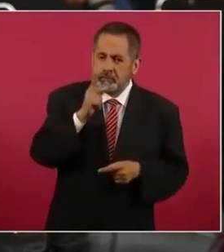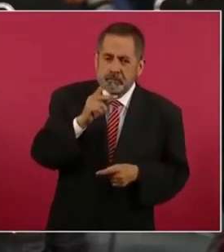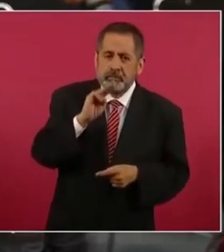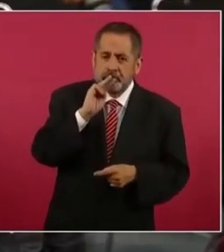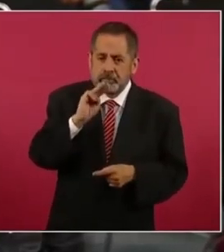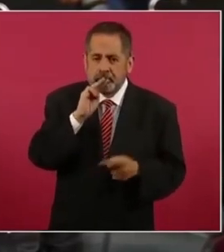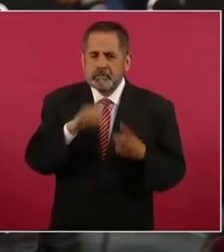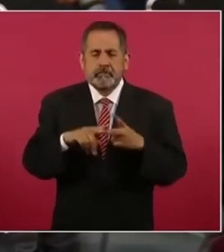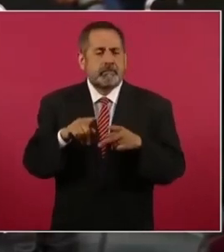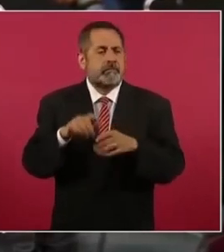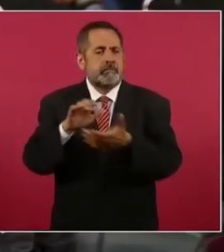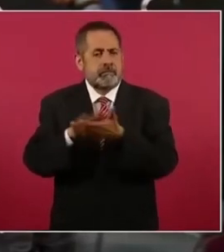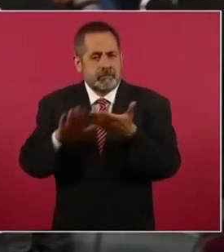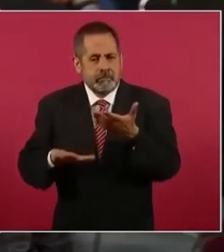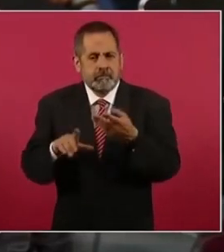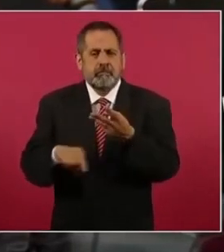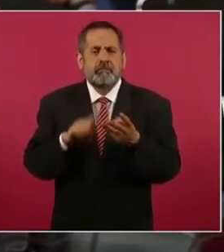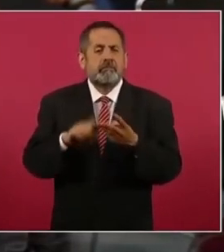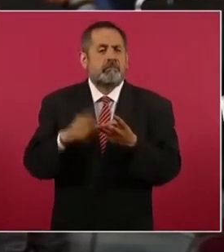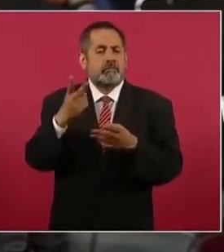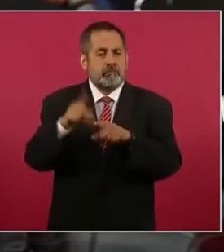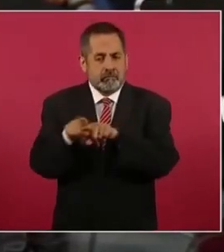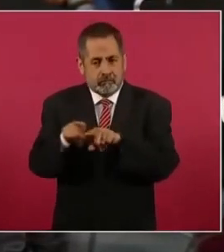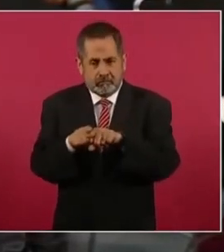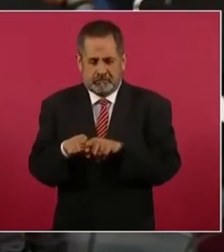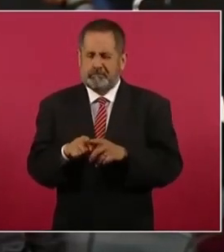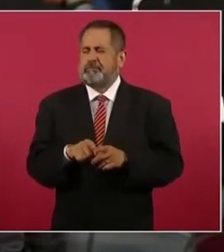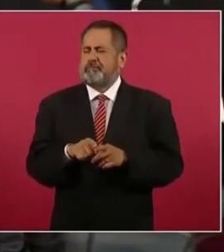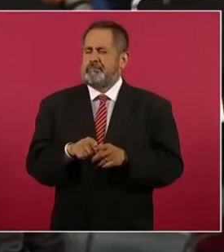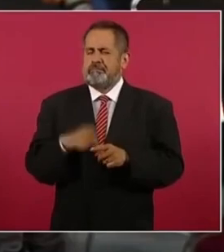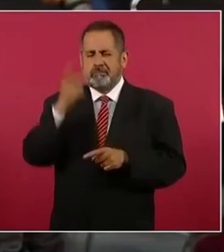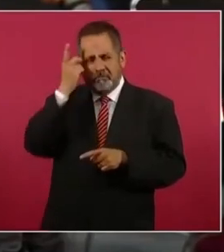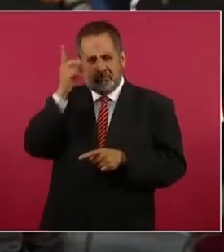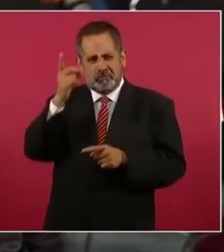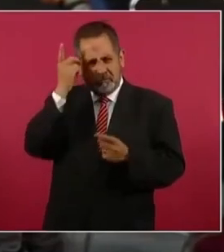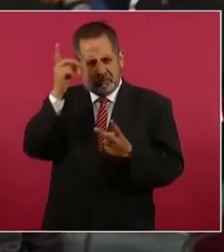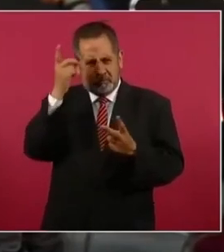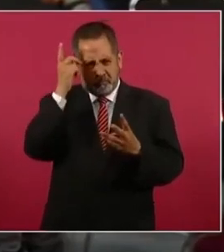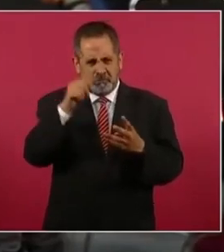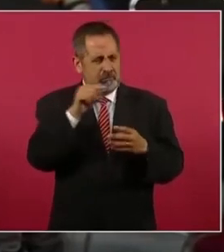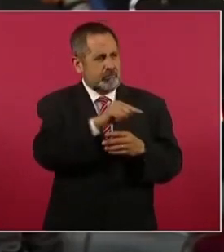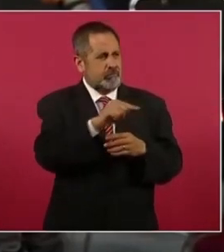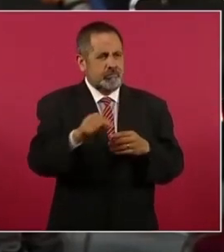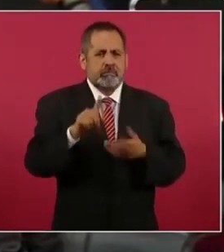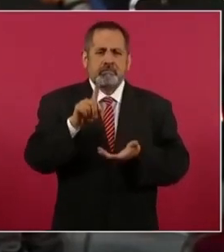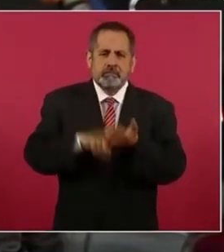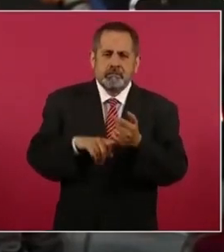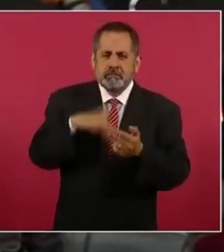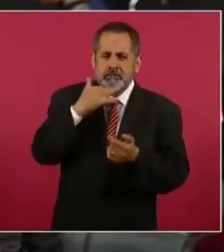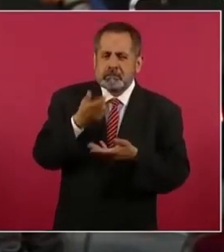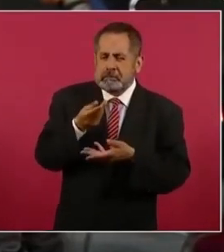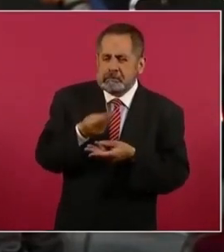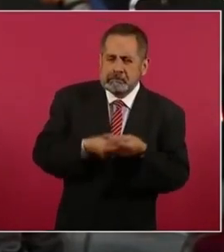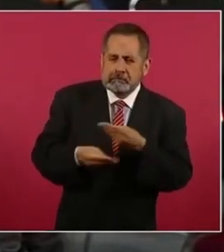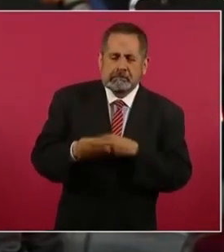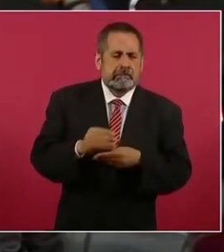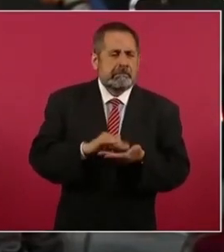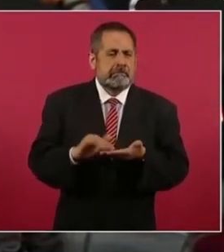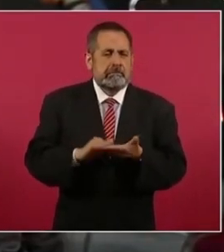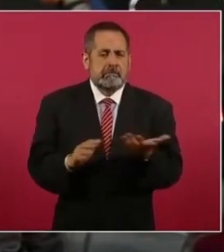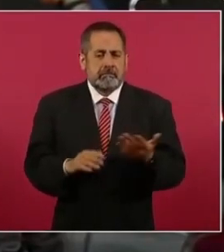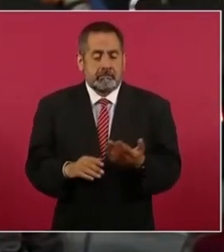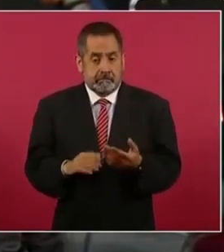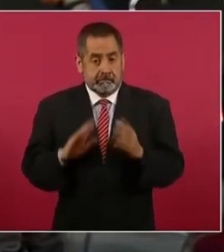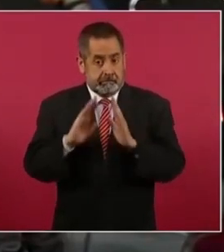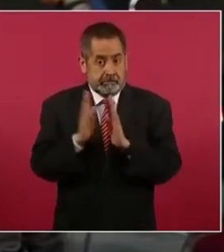esposa, sus dos hermanos, en una red de presunto lavado de dinero. Pero incluso se señala en ambos